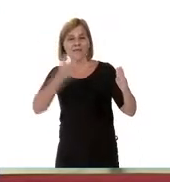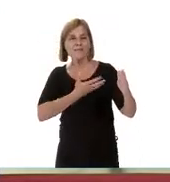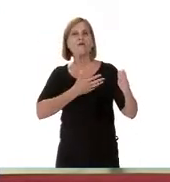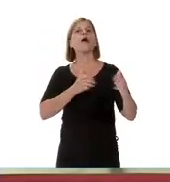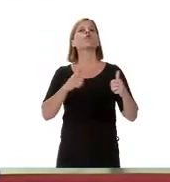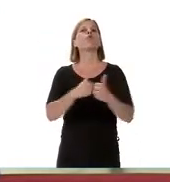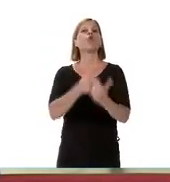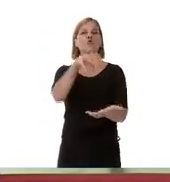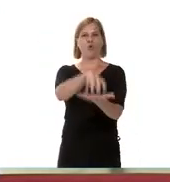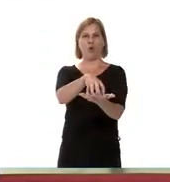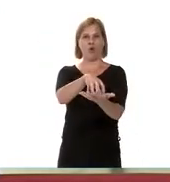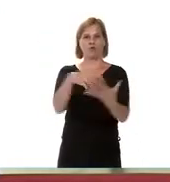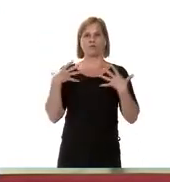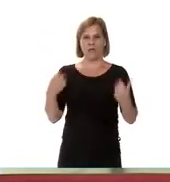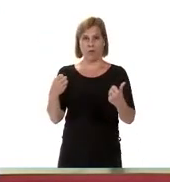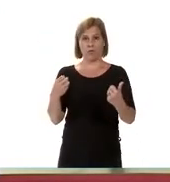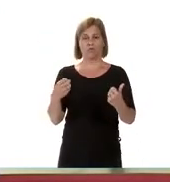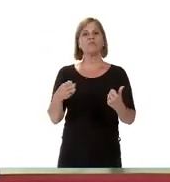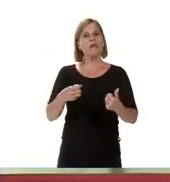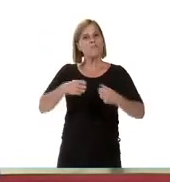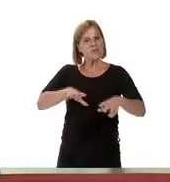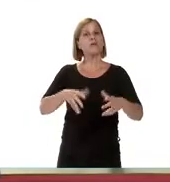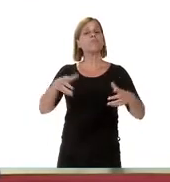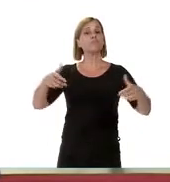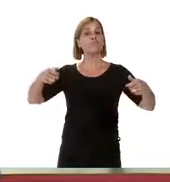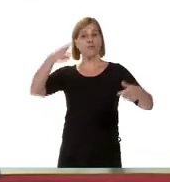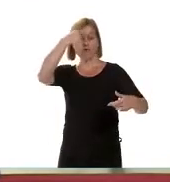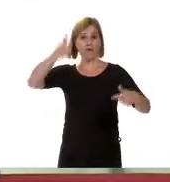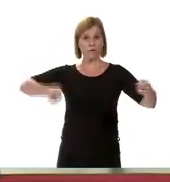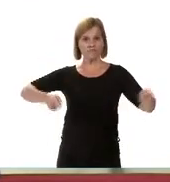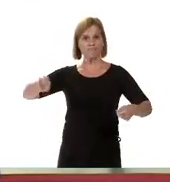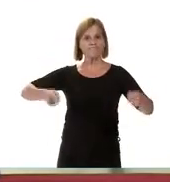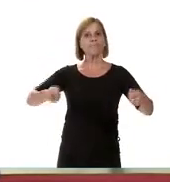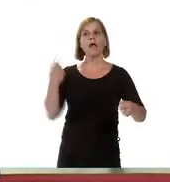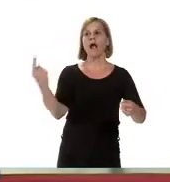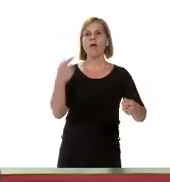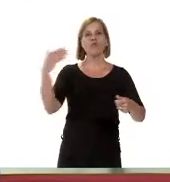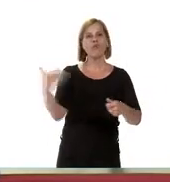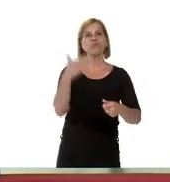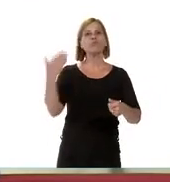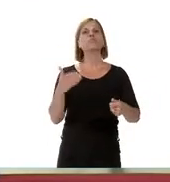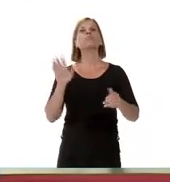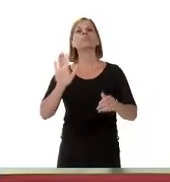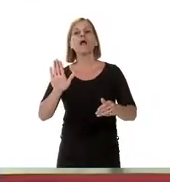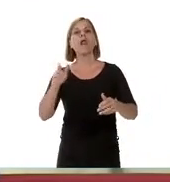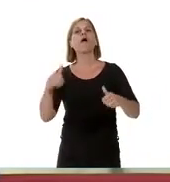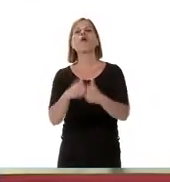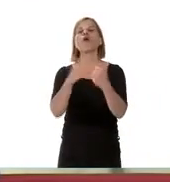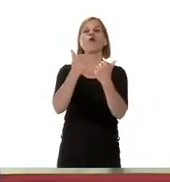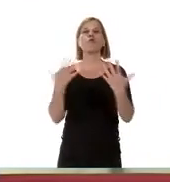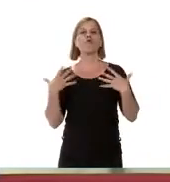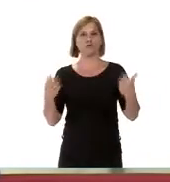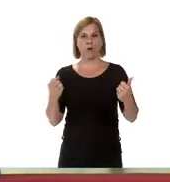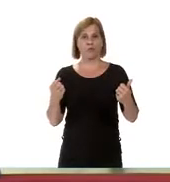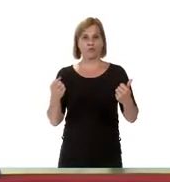control sanitario con los camioneros a fin de que en el ingreso a la provincia estén